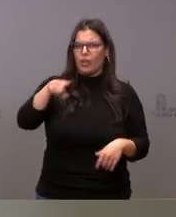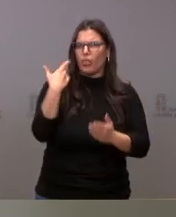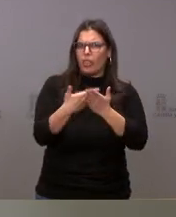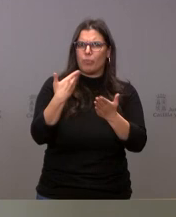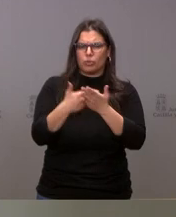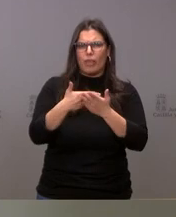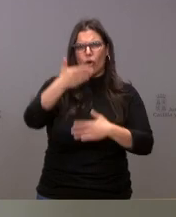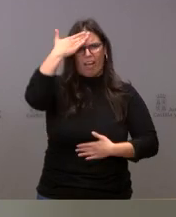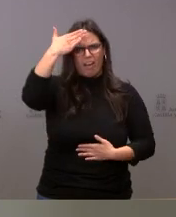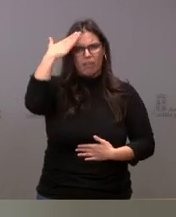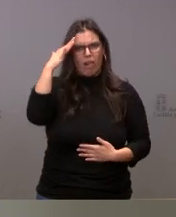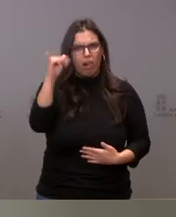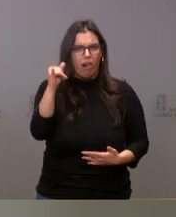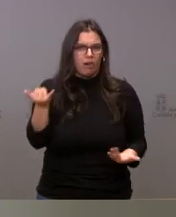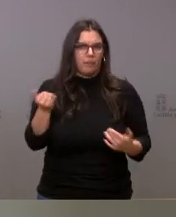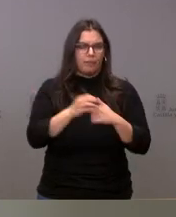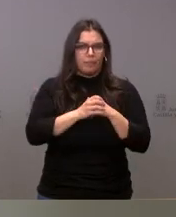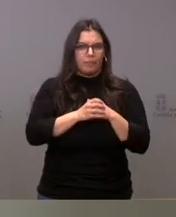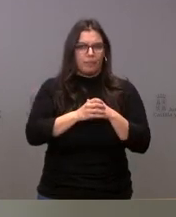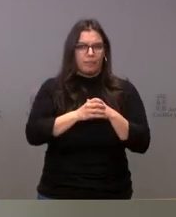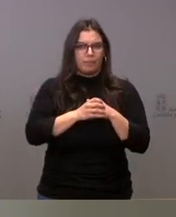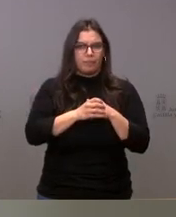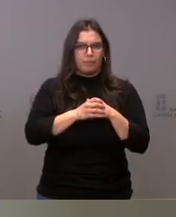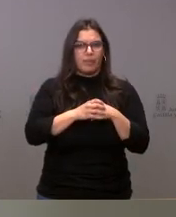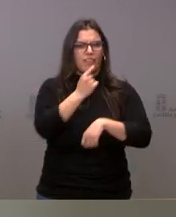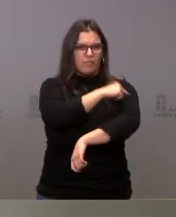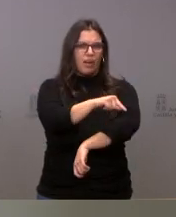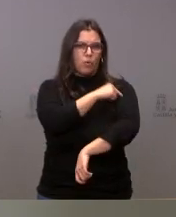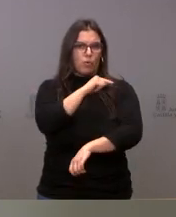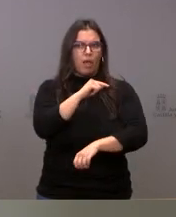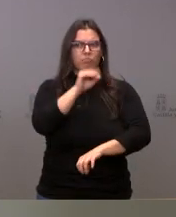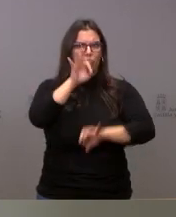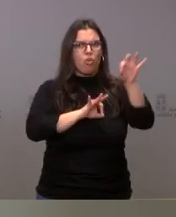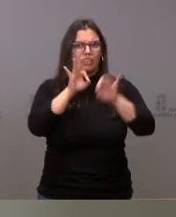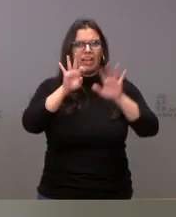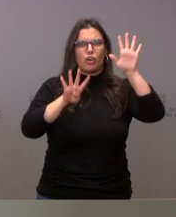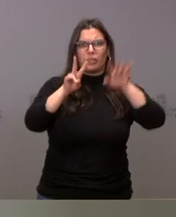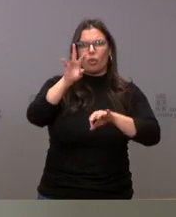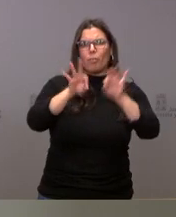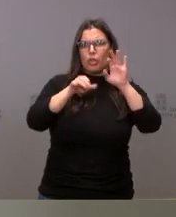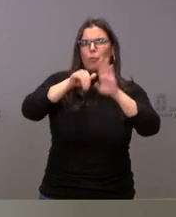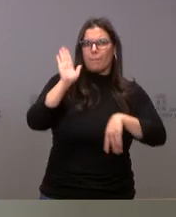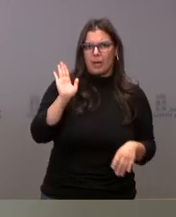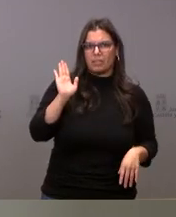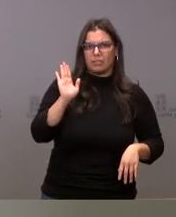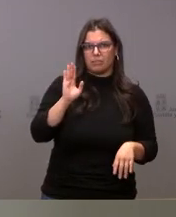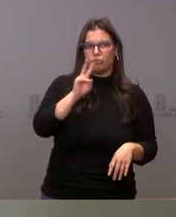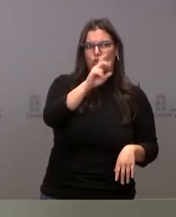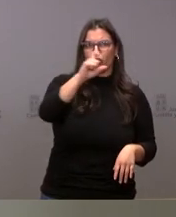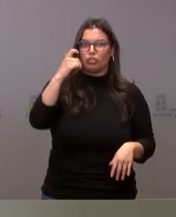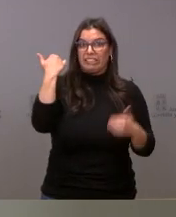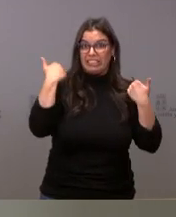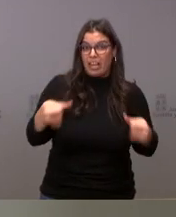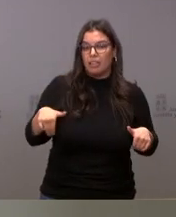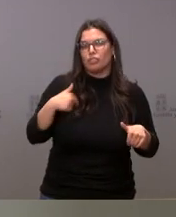su sensatez y con las elevadas cifras de vacunación superiores al 92% de la vacunación con dos dosis y yo creo